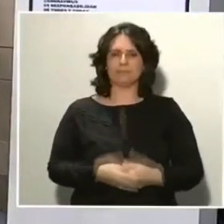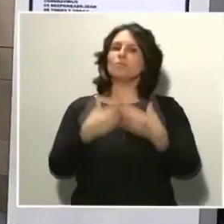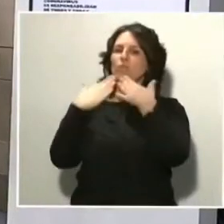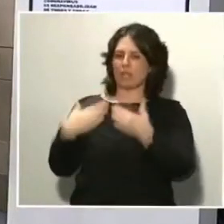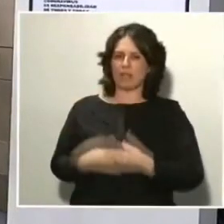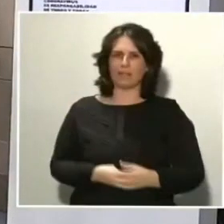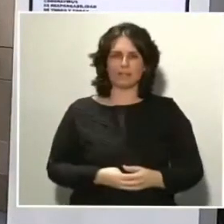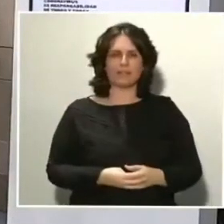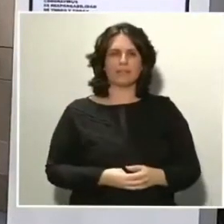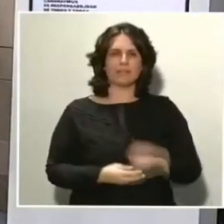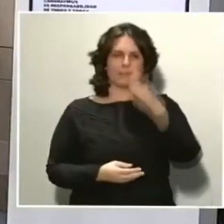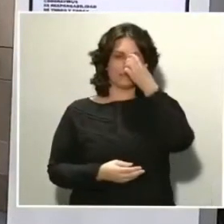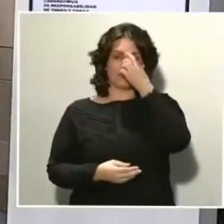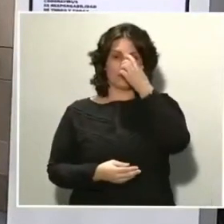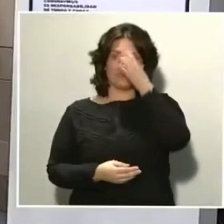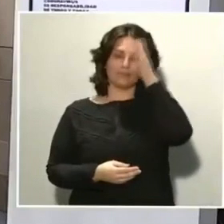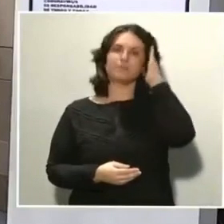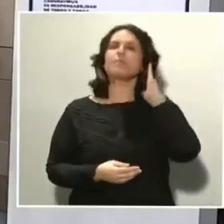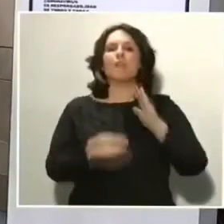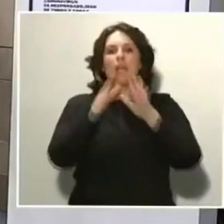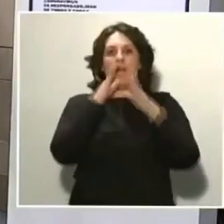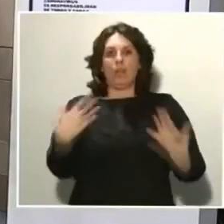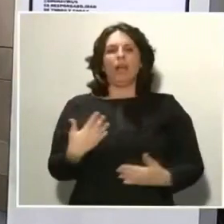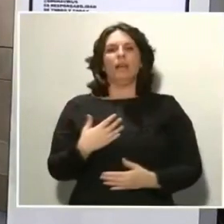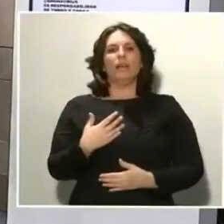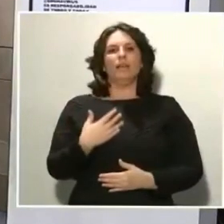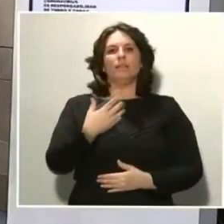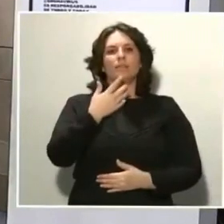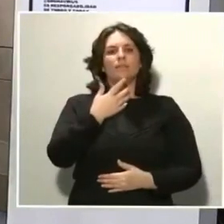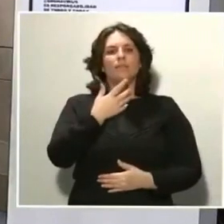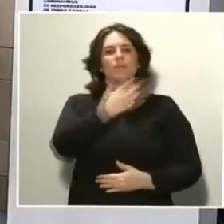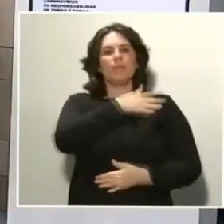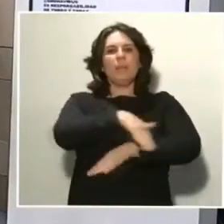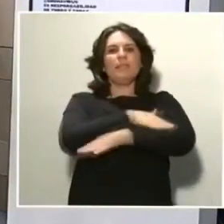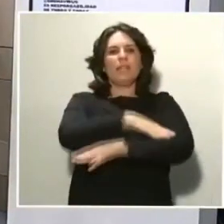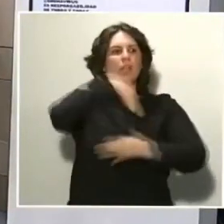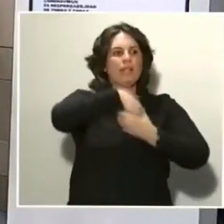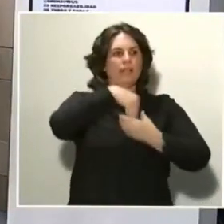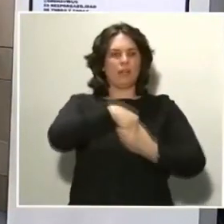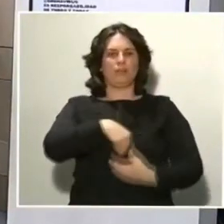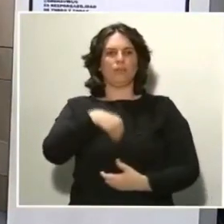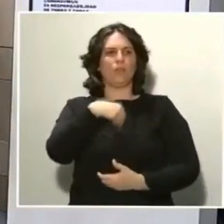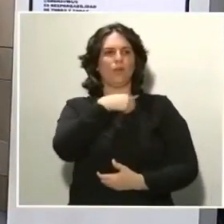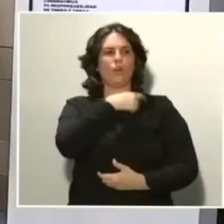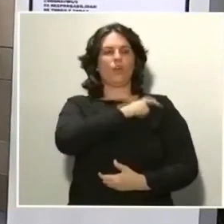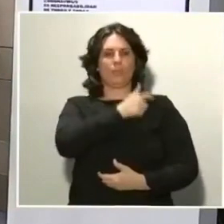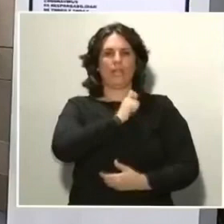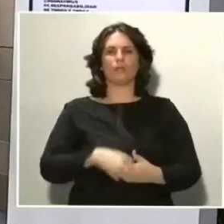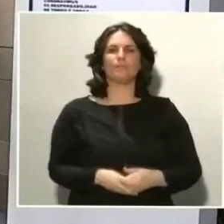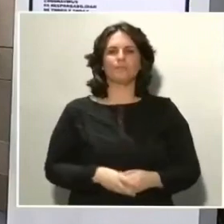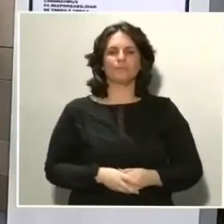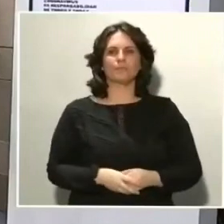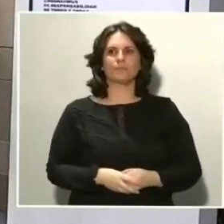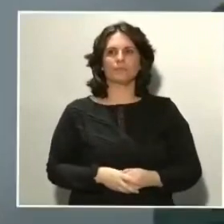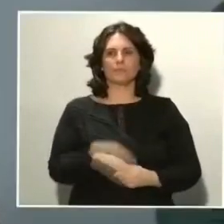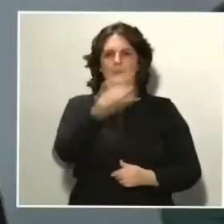Le pasamos la palabra al comisario principal, José Ángel González, del Ministerio del Interior. Gracias, Fernando. Buenos días. Bueno, decirles que